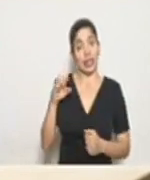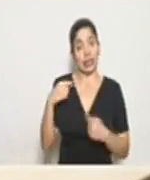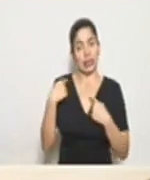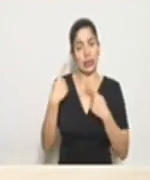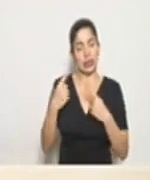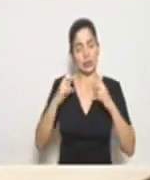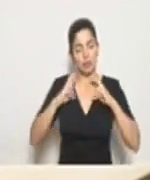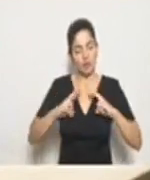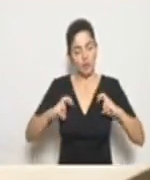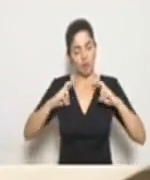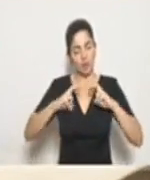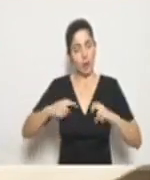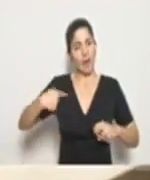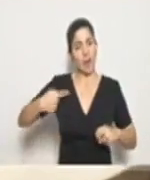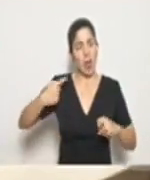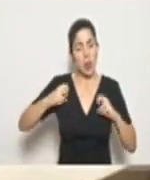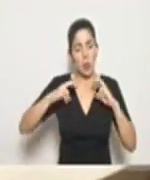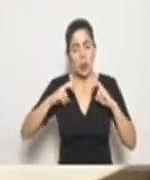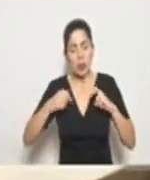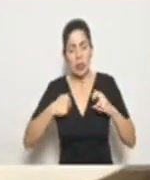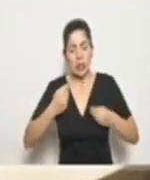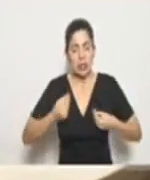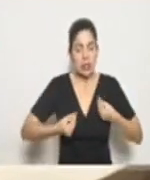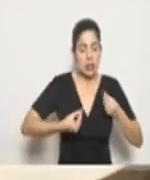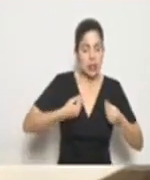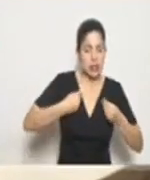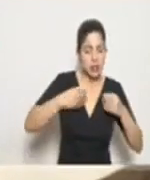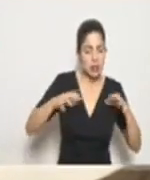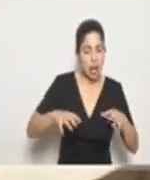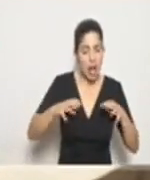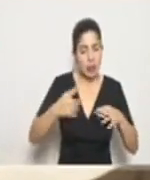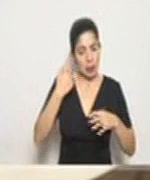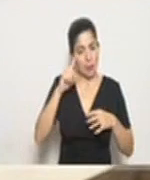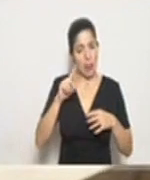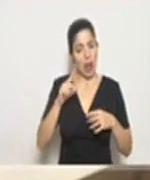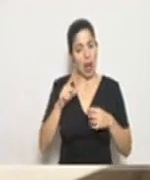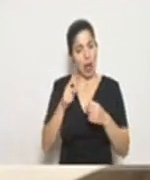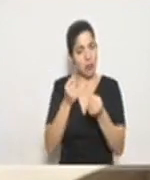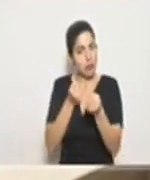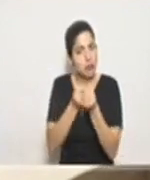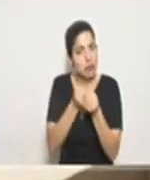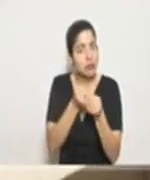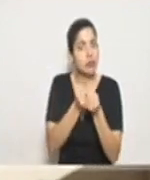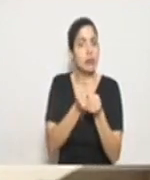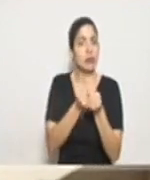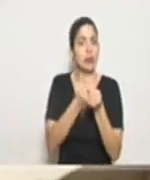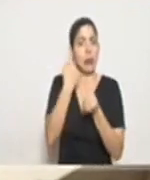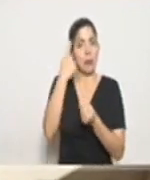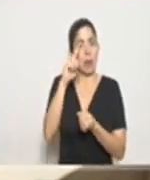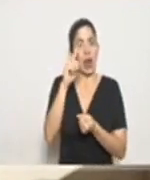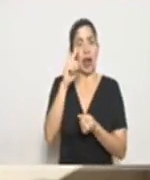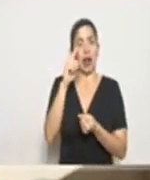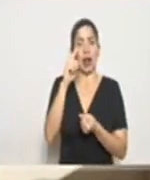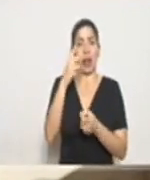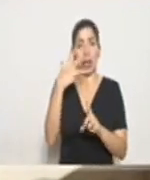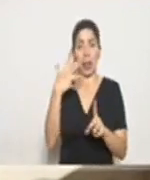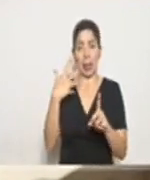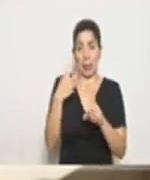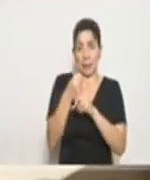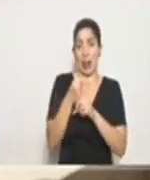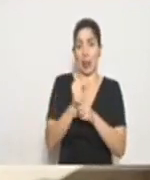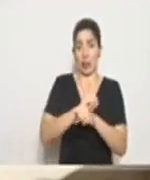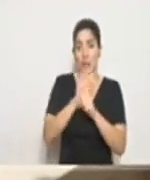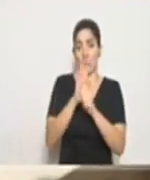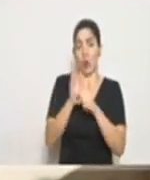analizando continuamente qué acciones podemos tomar para contribuir en aplacar los impactos que